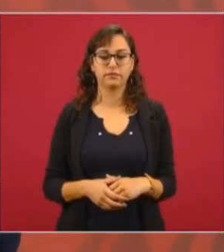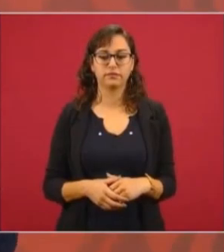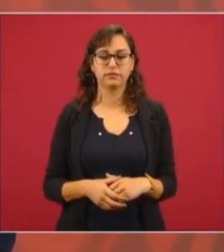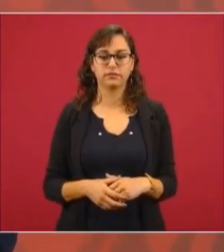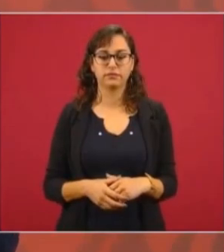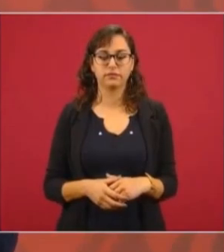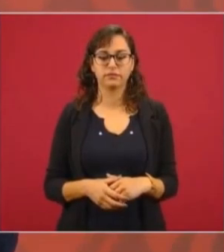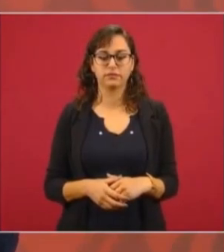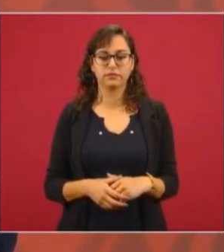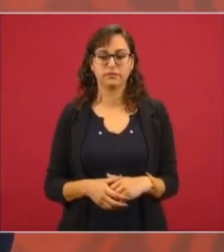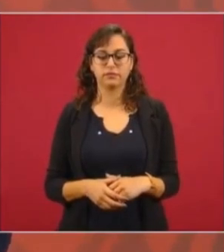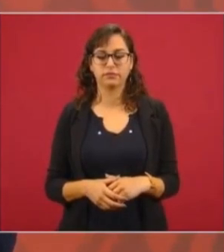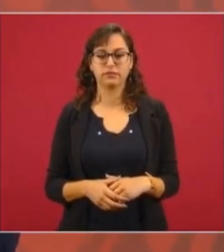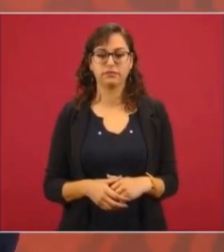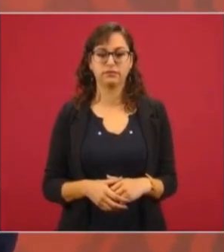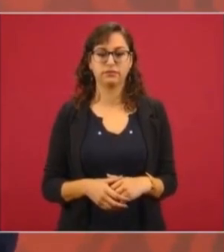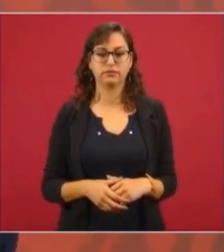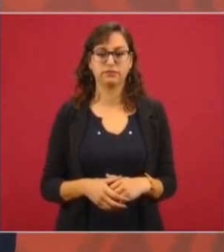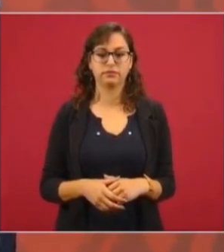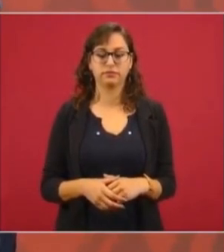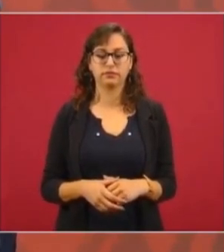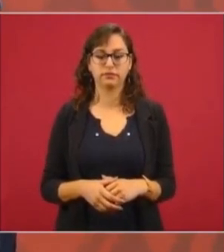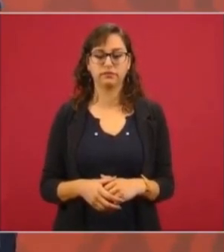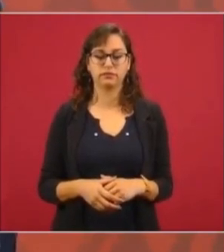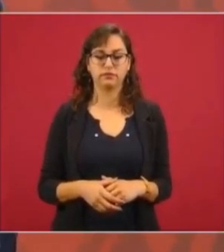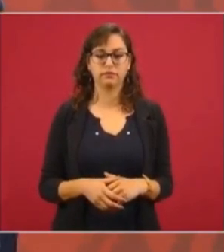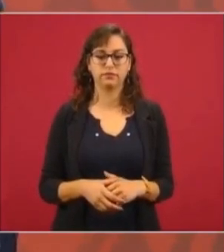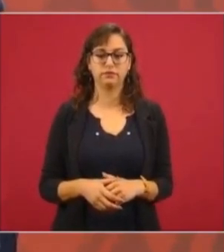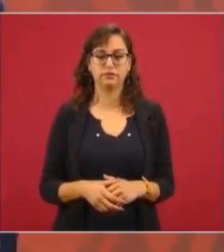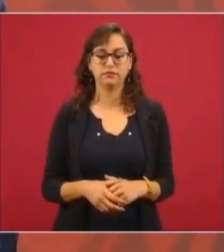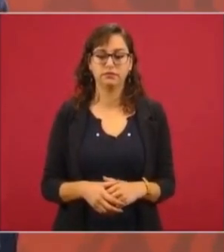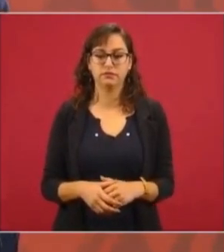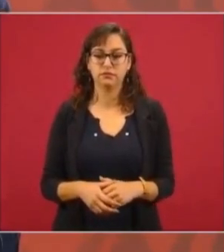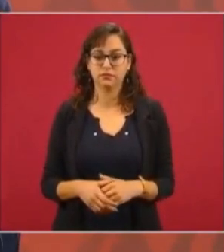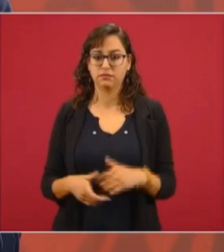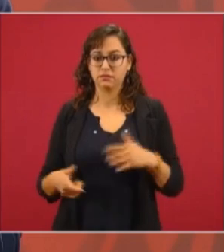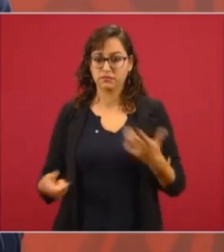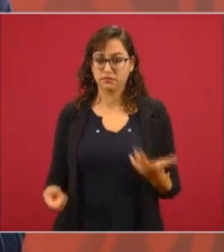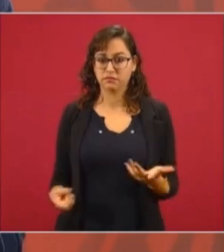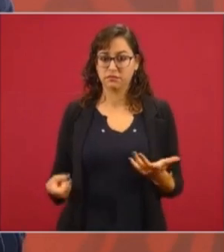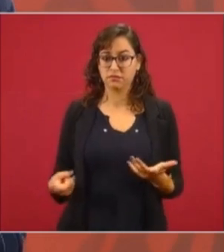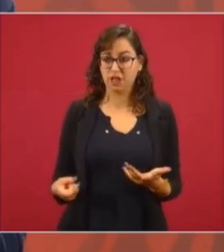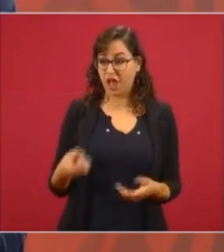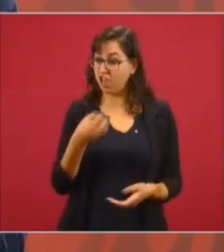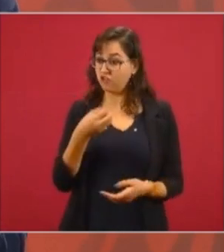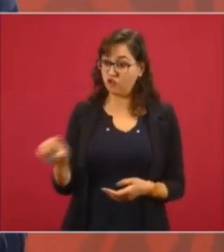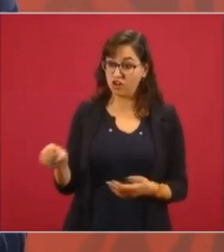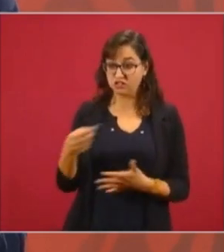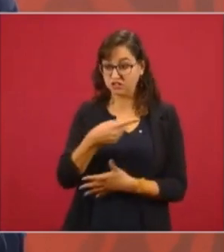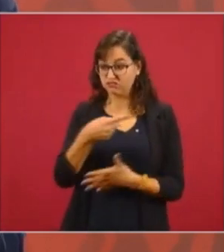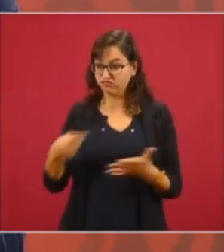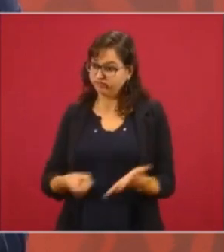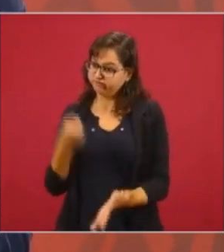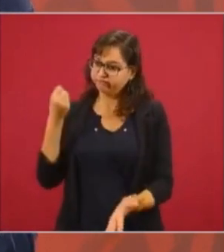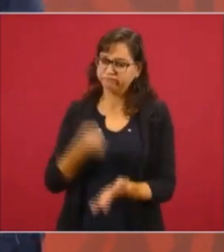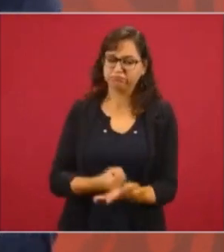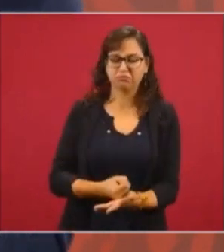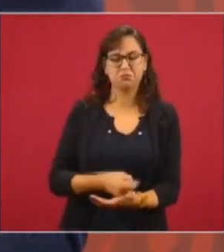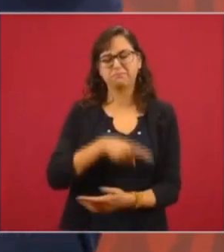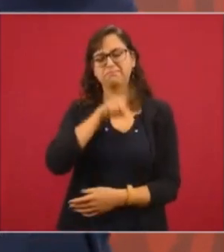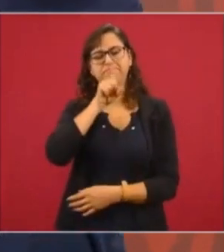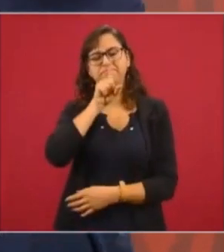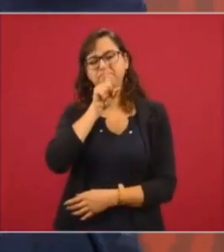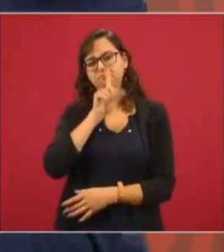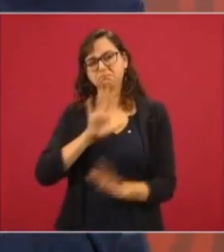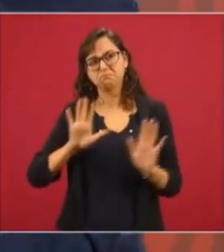No va a ser nada obligado, todo tiene que ser voluntario y yo estoy seguro que